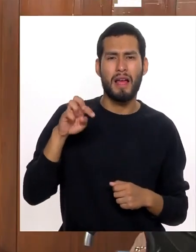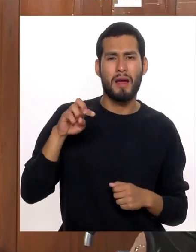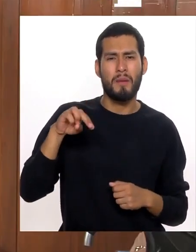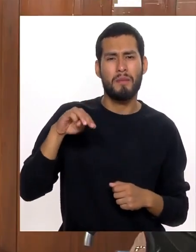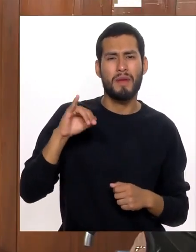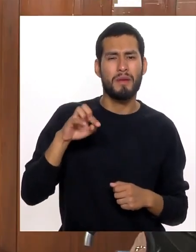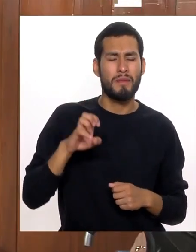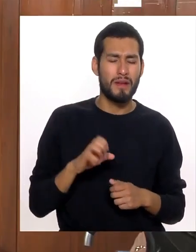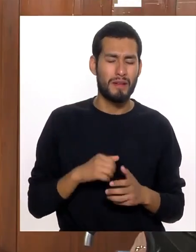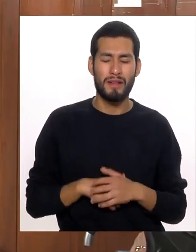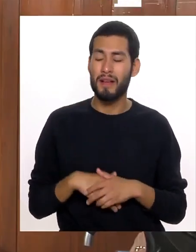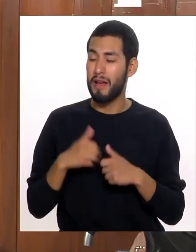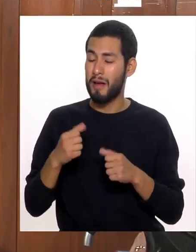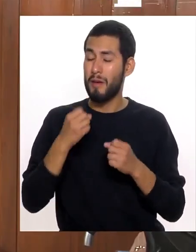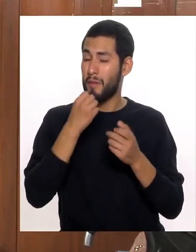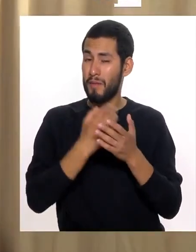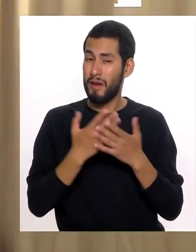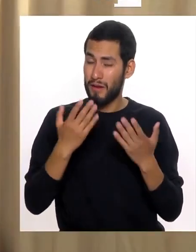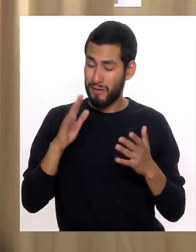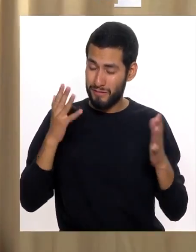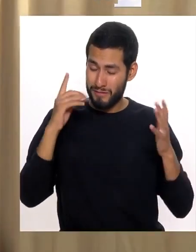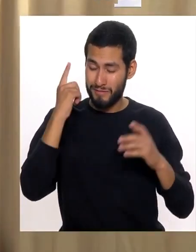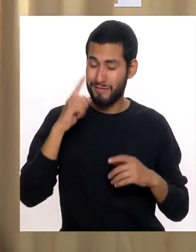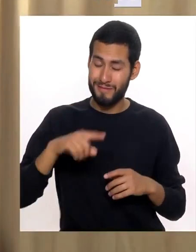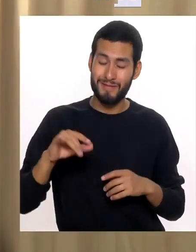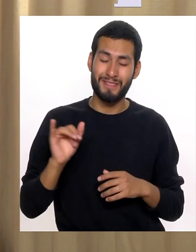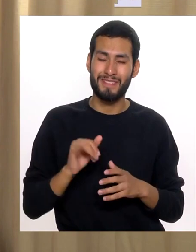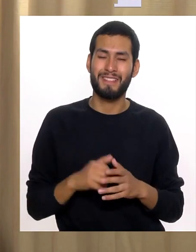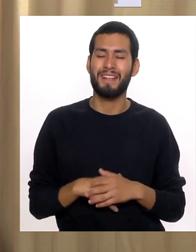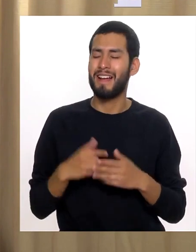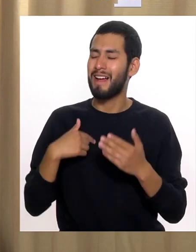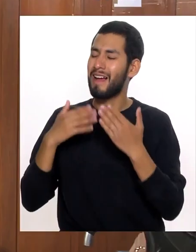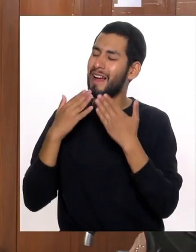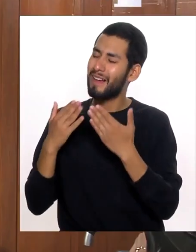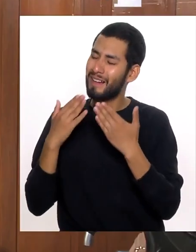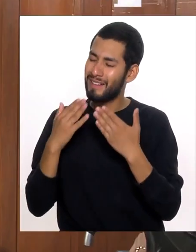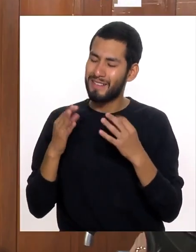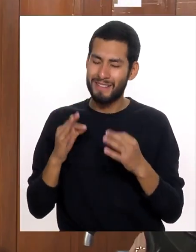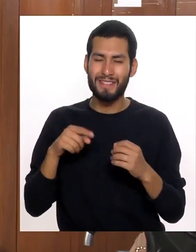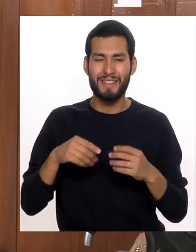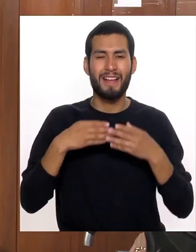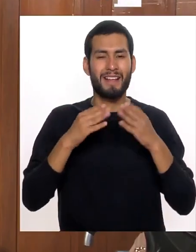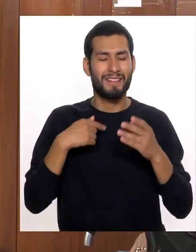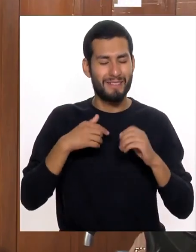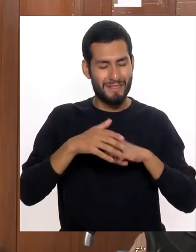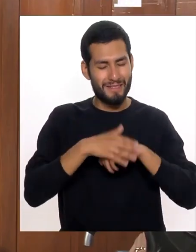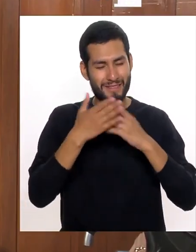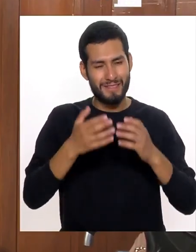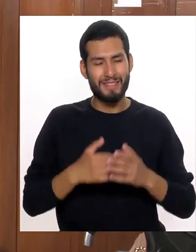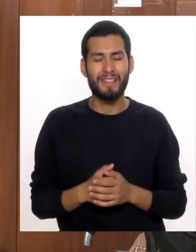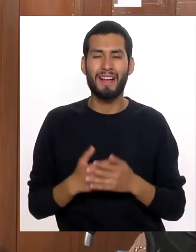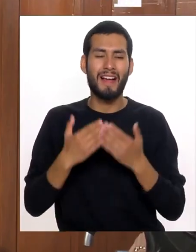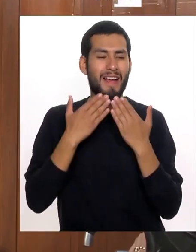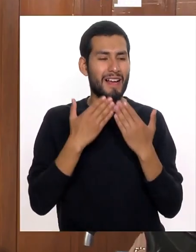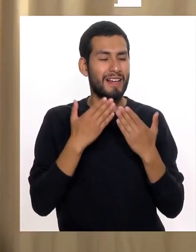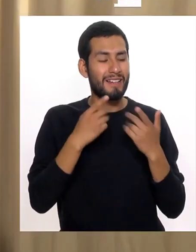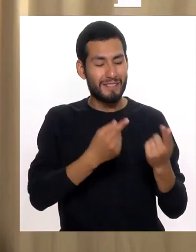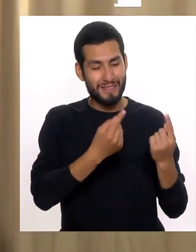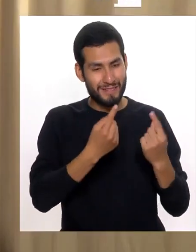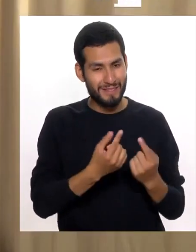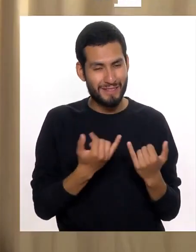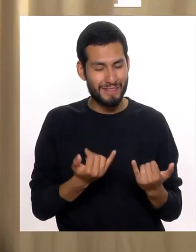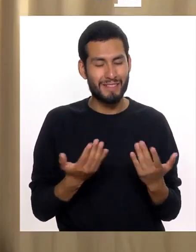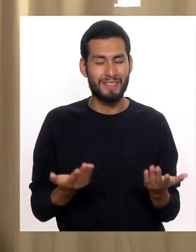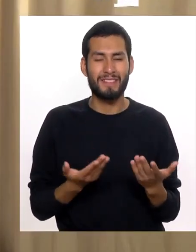Artemipe Artemipe Artemipe Muy bien Felicidades para todas ellas También De parte del equipo Sin Barreras Gracias a ti